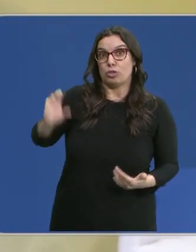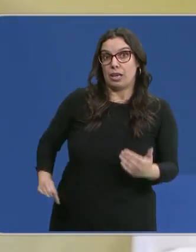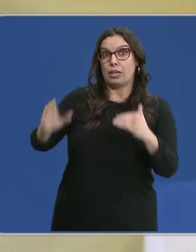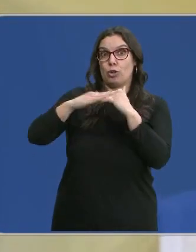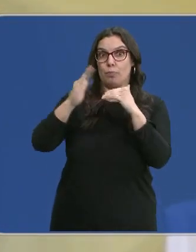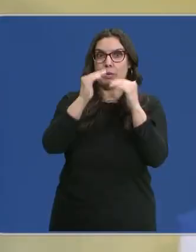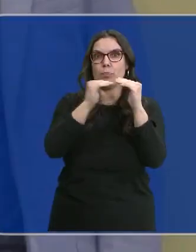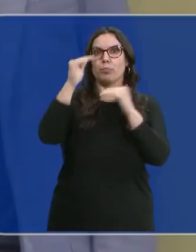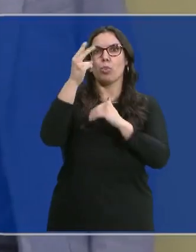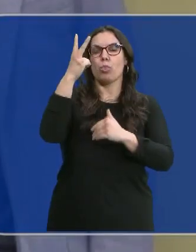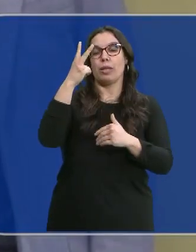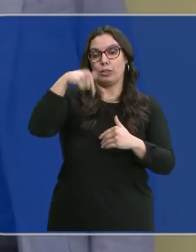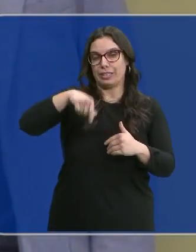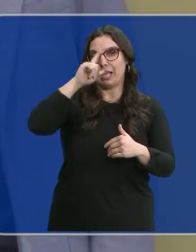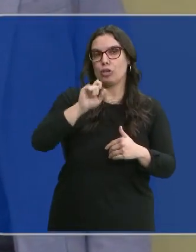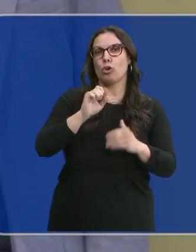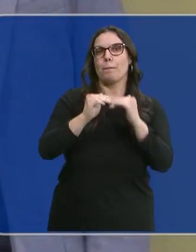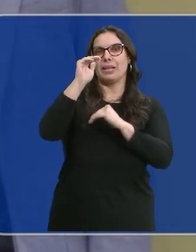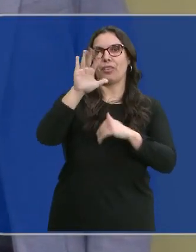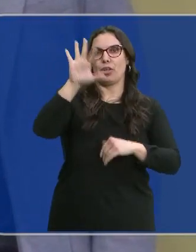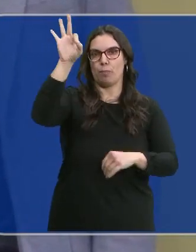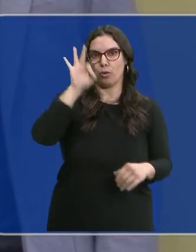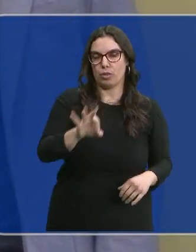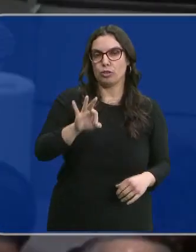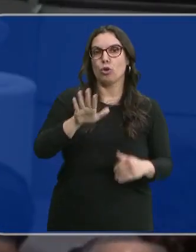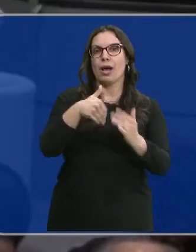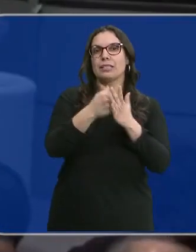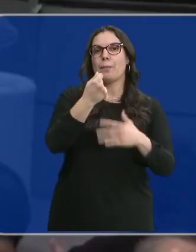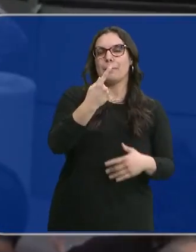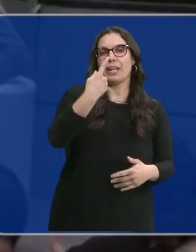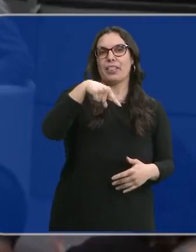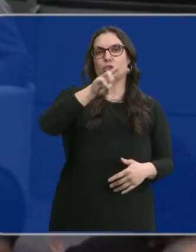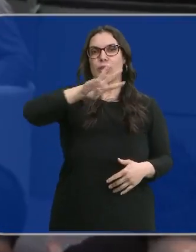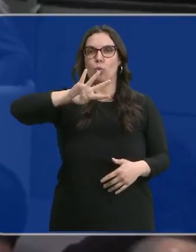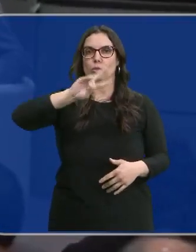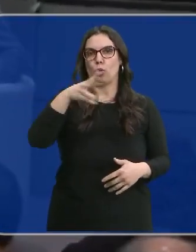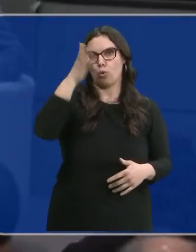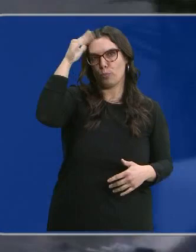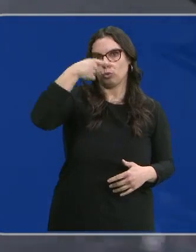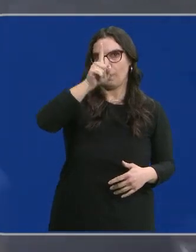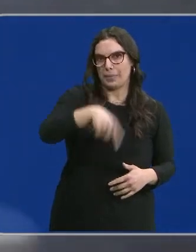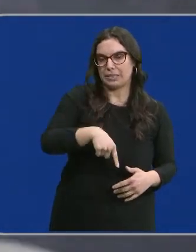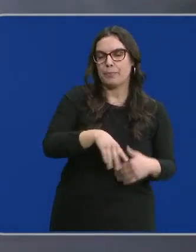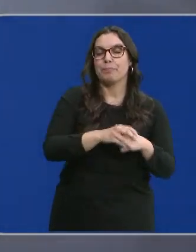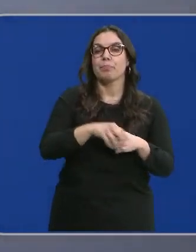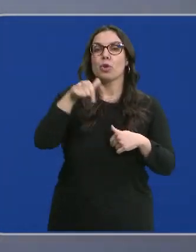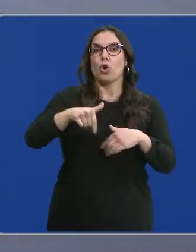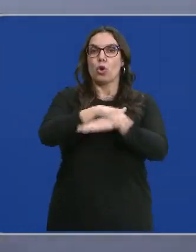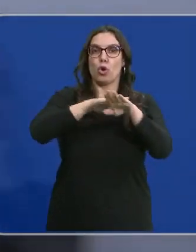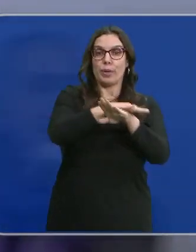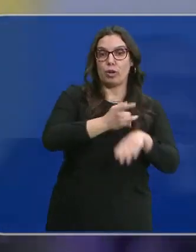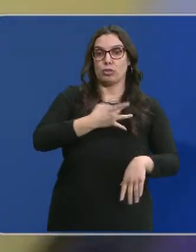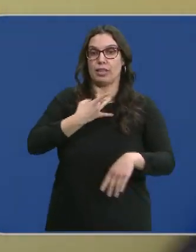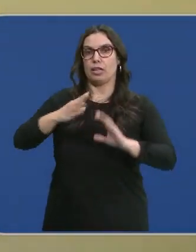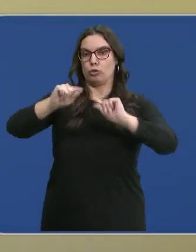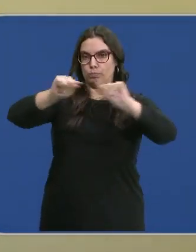interprofesional sube en 2024 un 5%, hasta los 1.134 euros brutos al mes. Hoy gobierno y sindicatos han